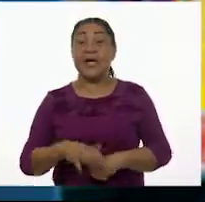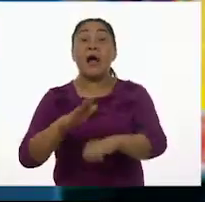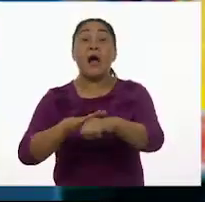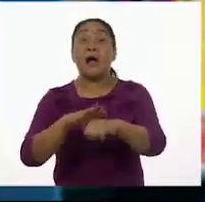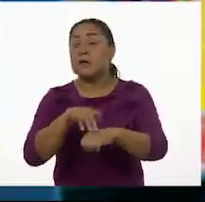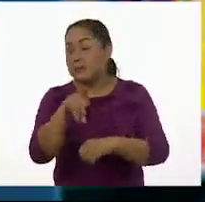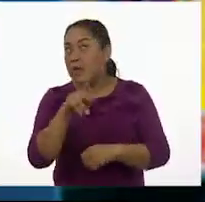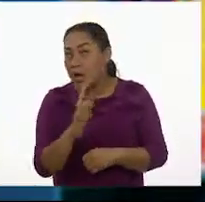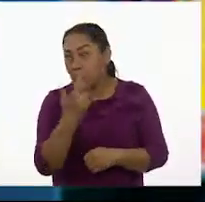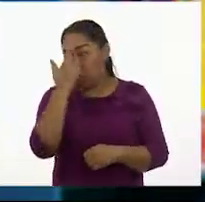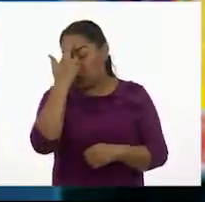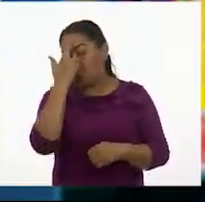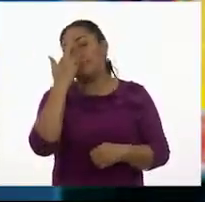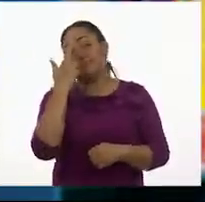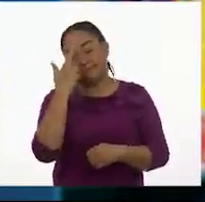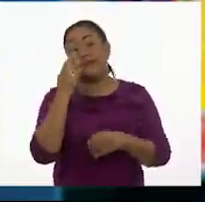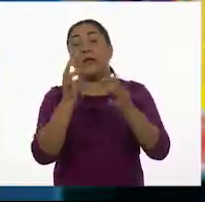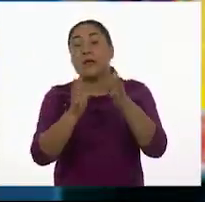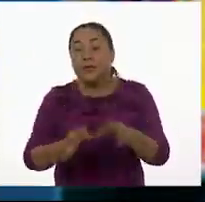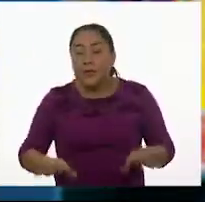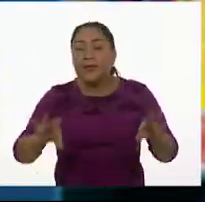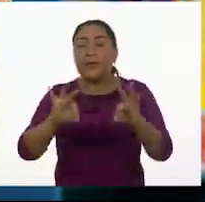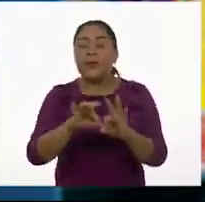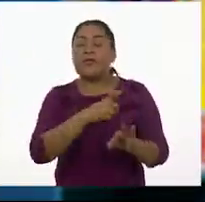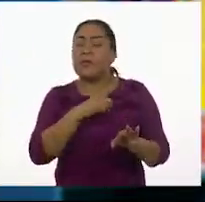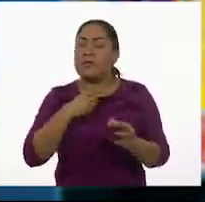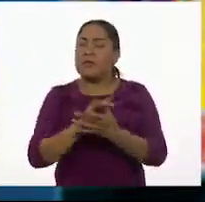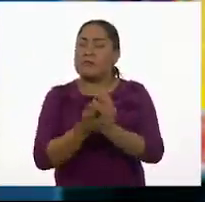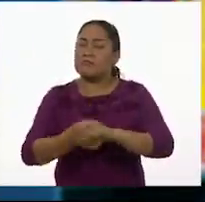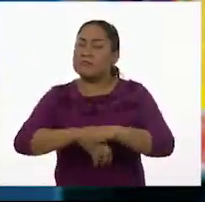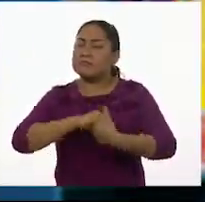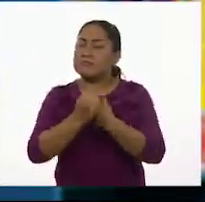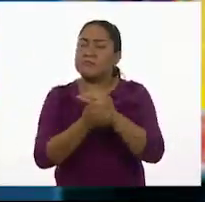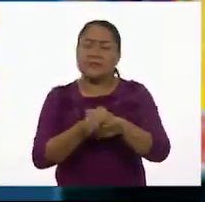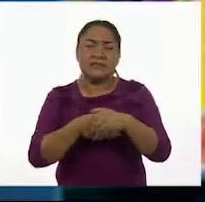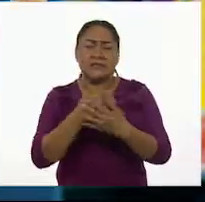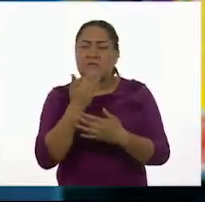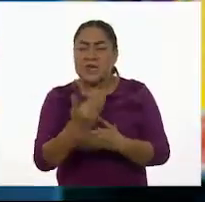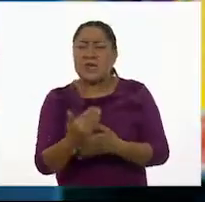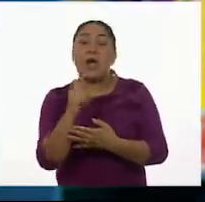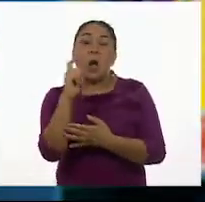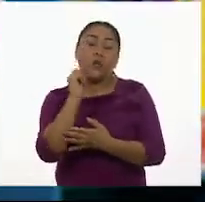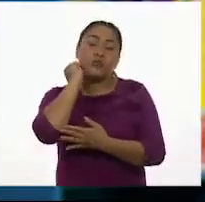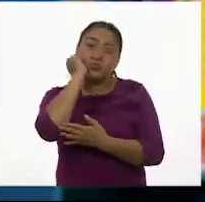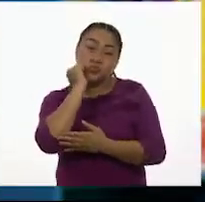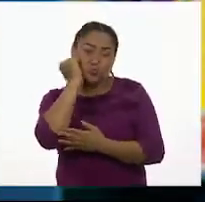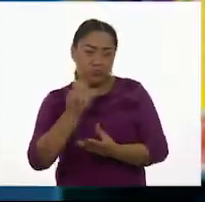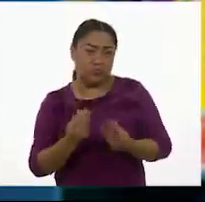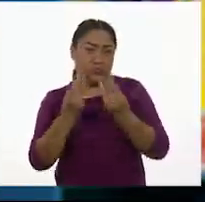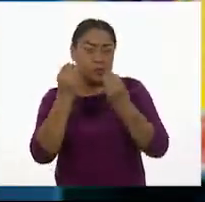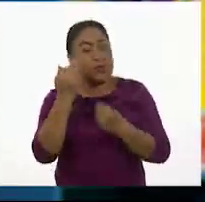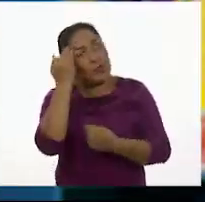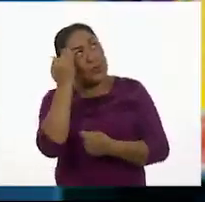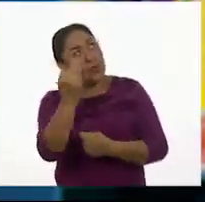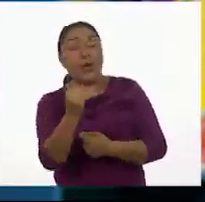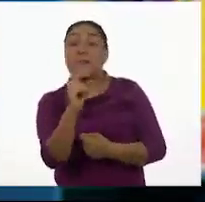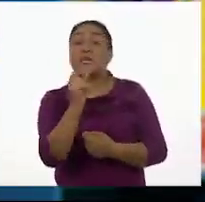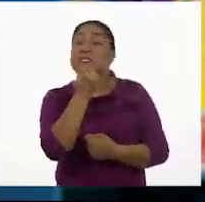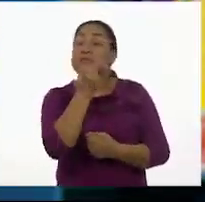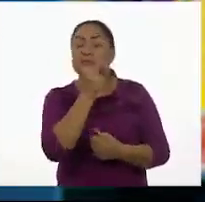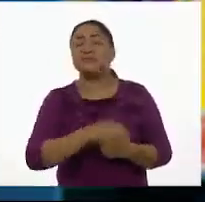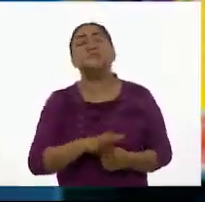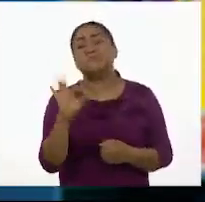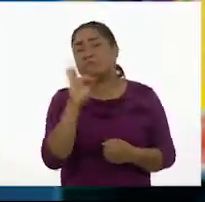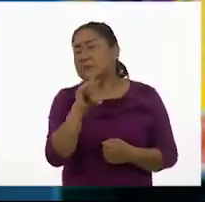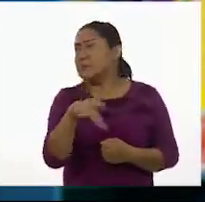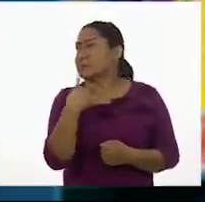Recuerda que es importante lavar muy bien tus manos con agua y con jabón durante 20 segundos. Si